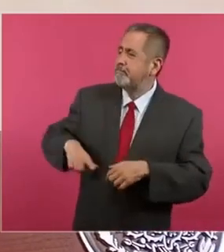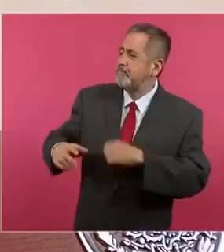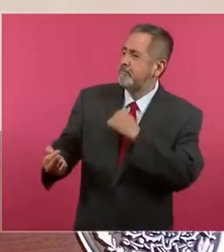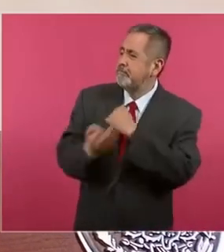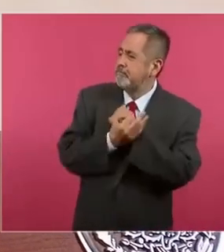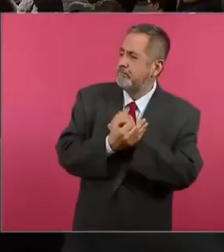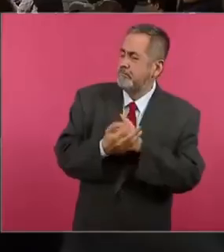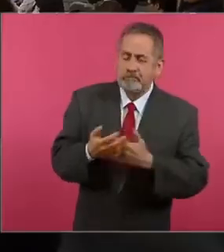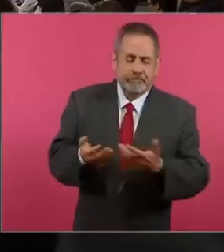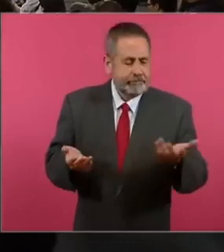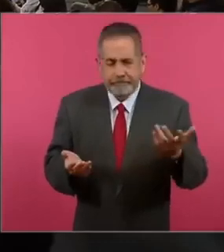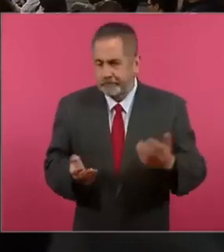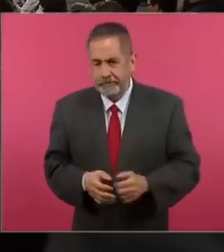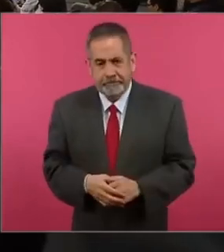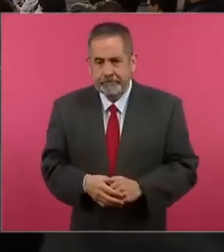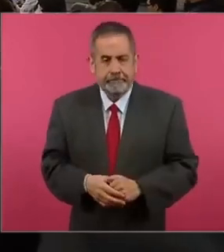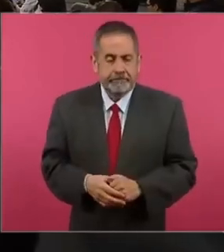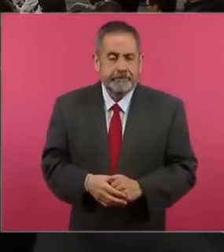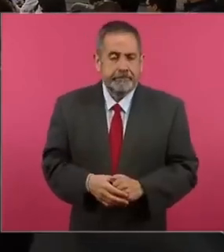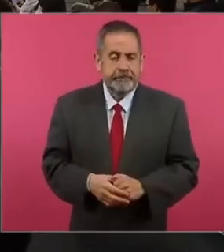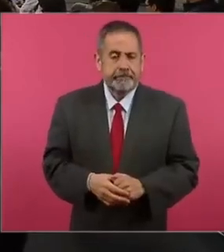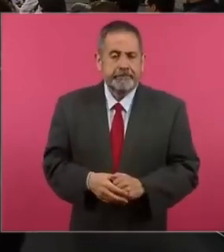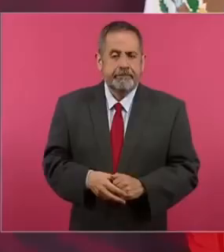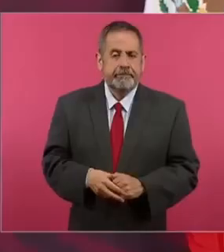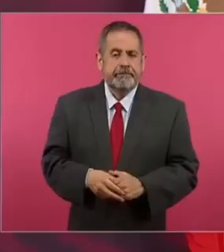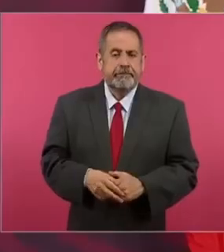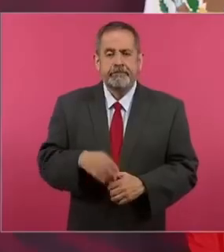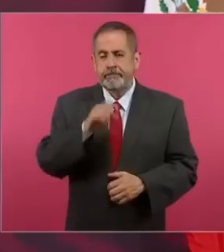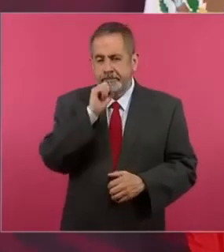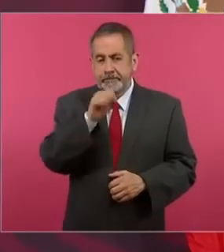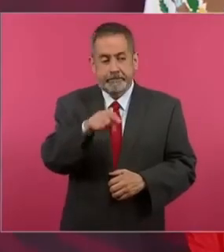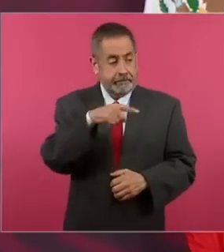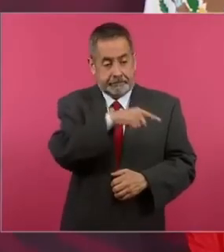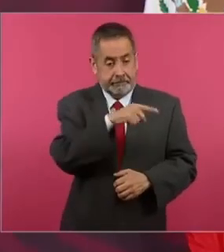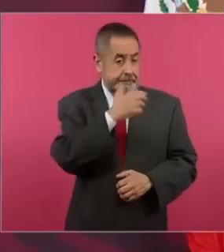hay también que el Estado